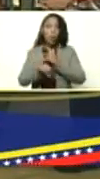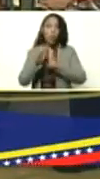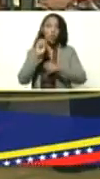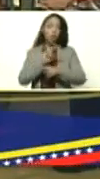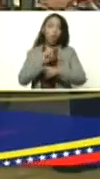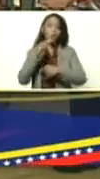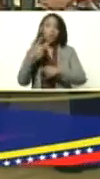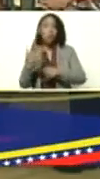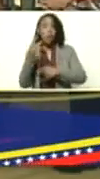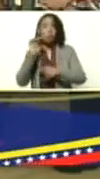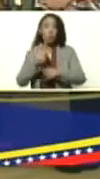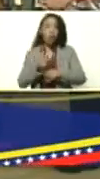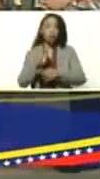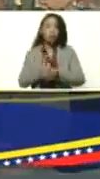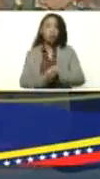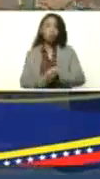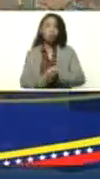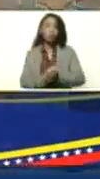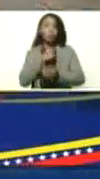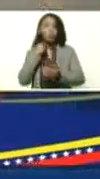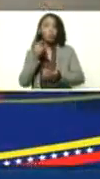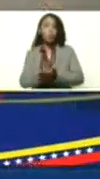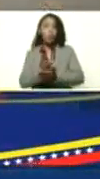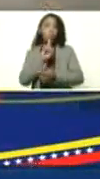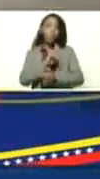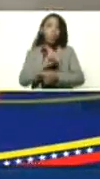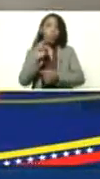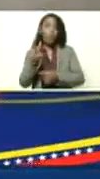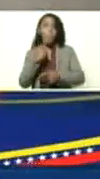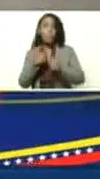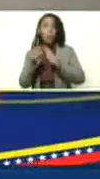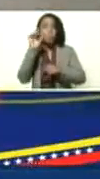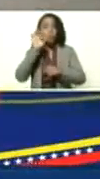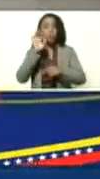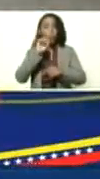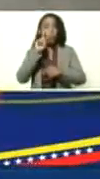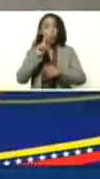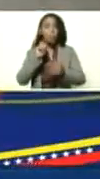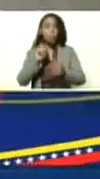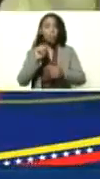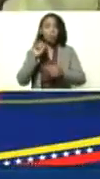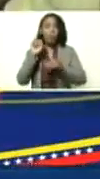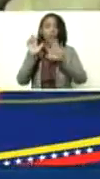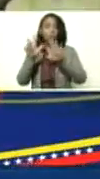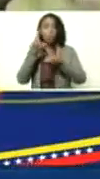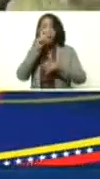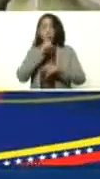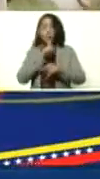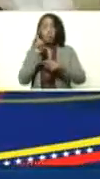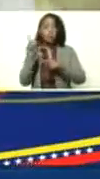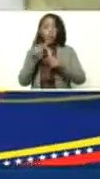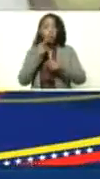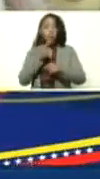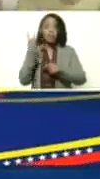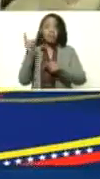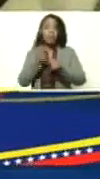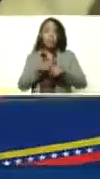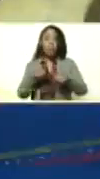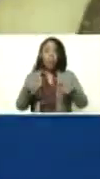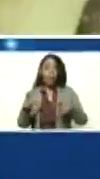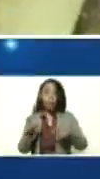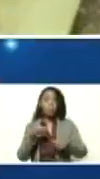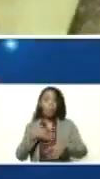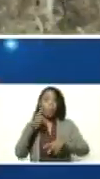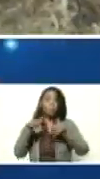parir tres, pueden parir cuatro, se le muere uno, se le muere dos. Pero un promedio de 1.8 al año. Lo que quiere decir que el crecimiento es